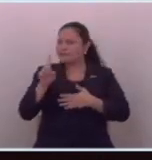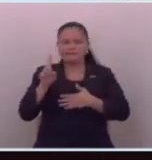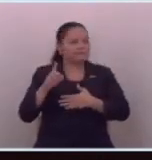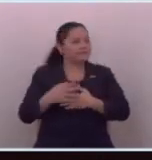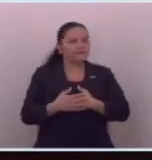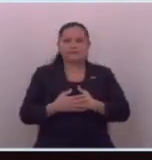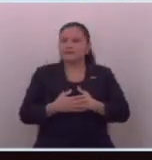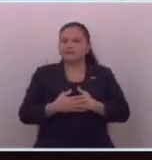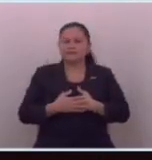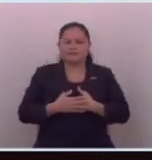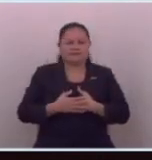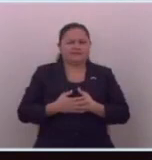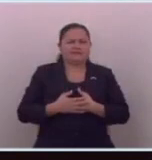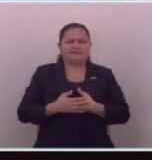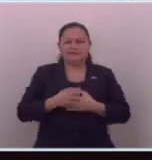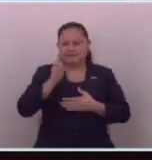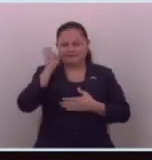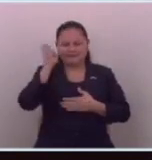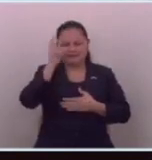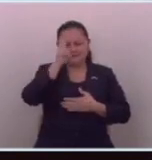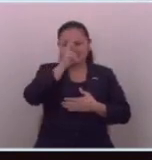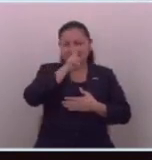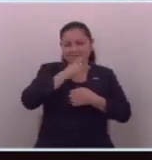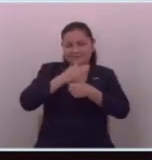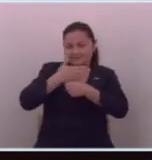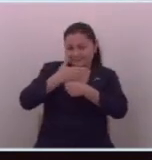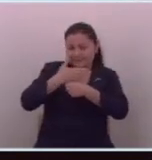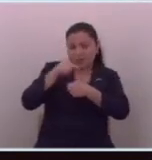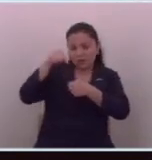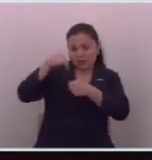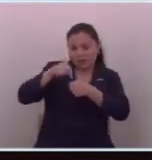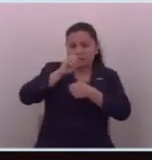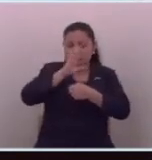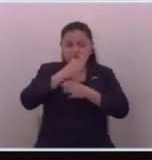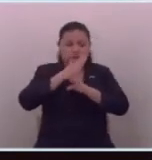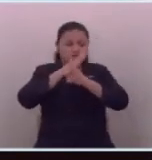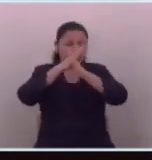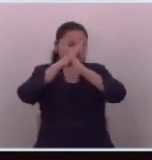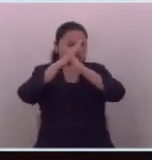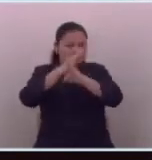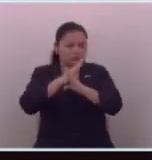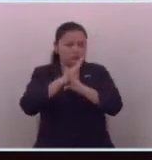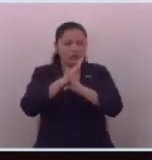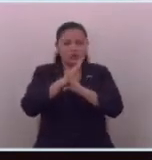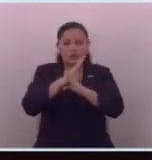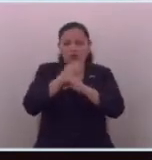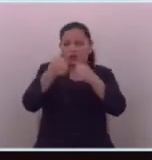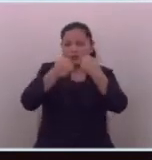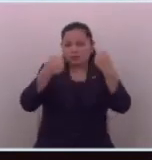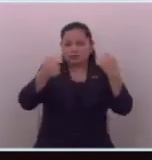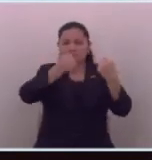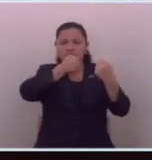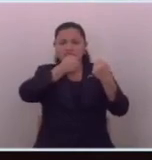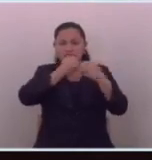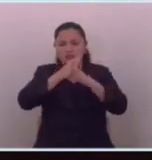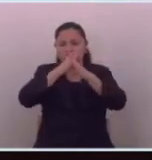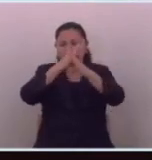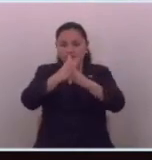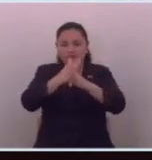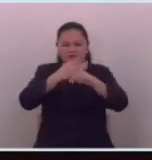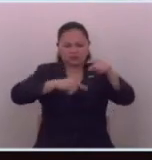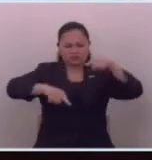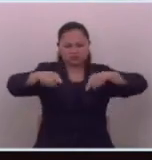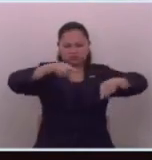a mí me extraña un partido político que hoy se ponga en defensa de uno de estos periódicos cuando fue